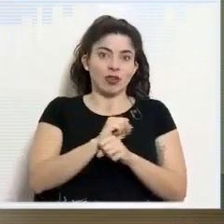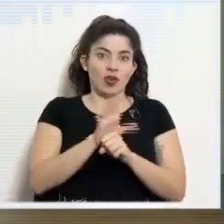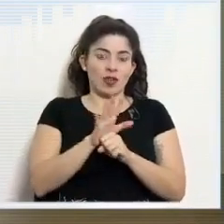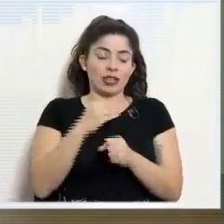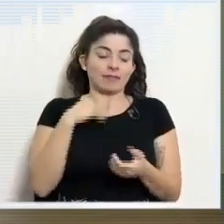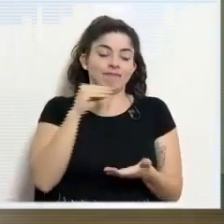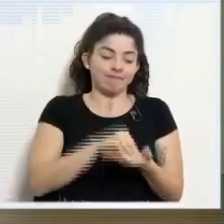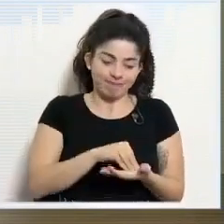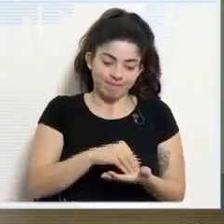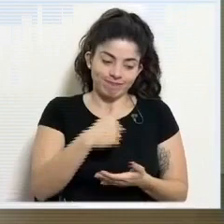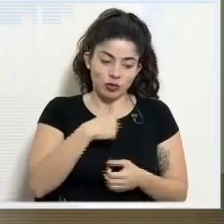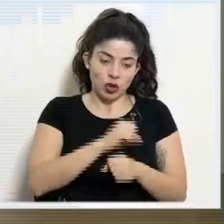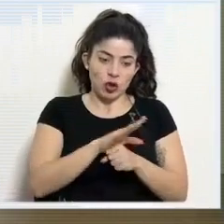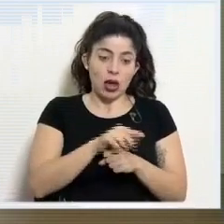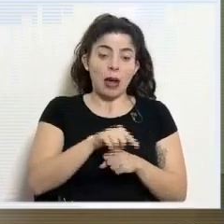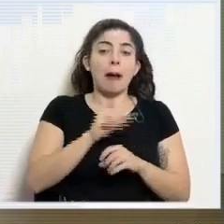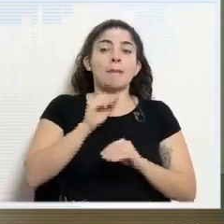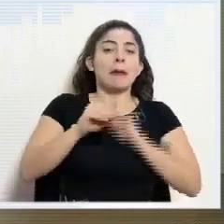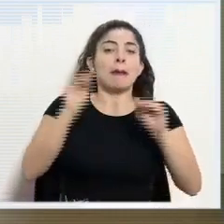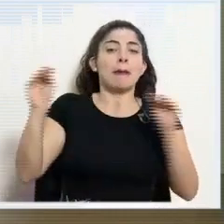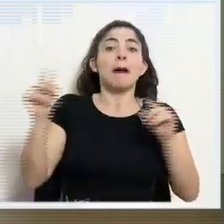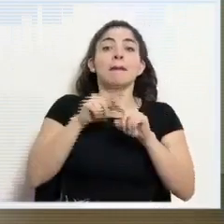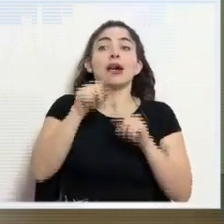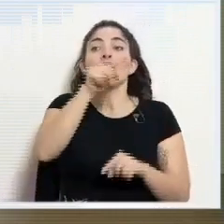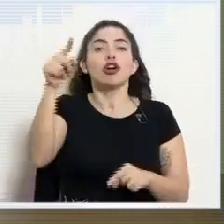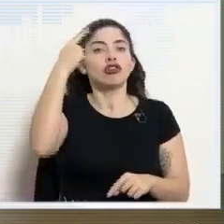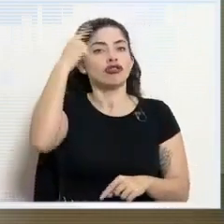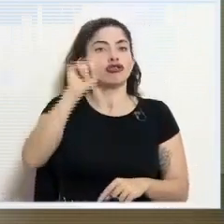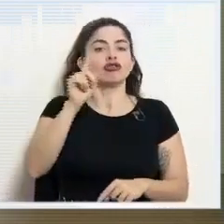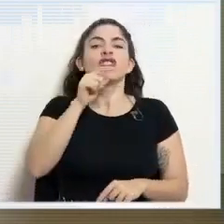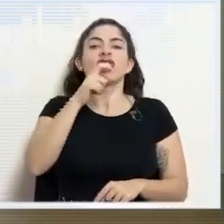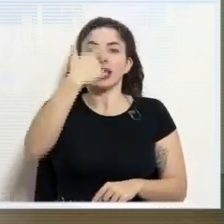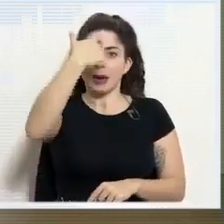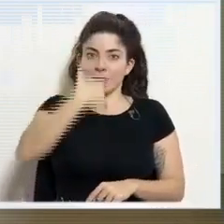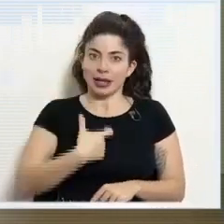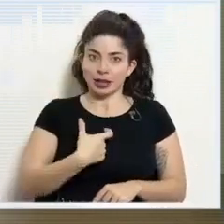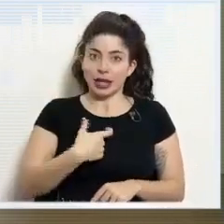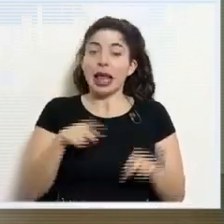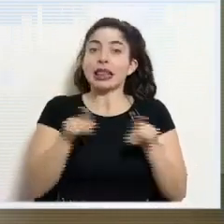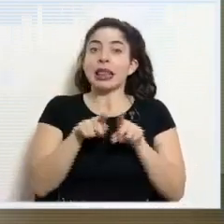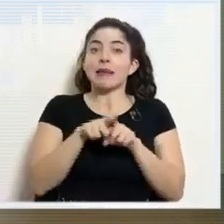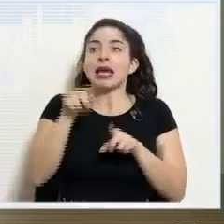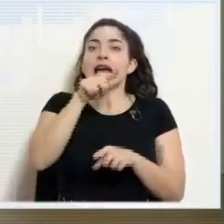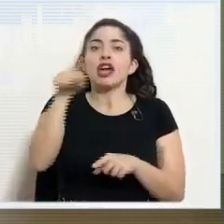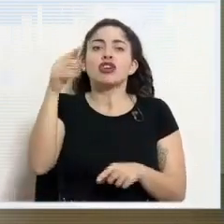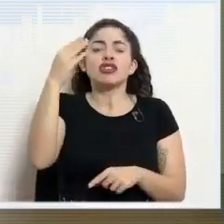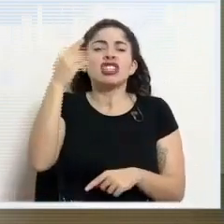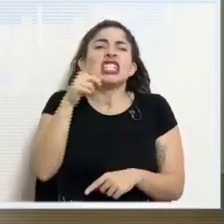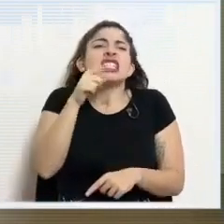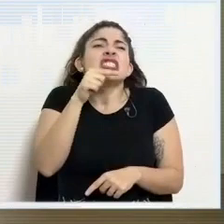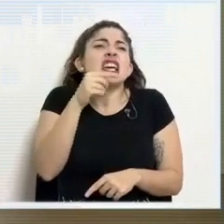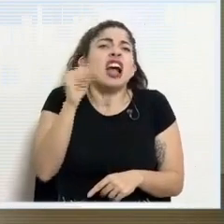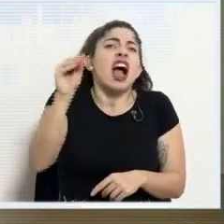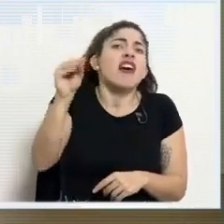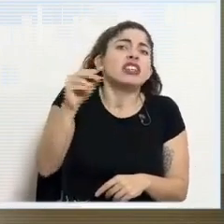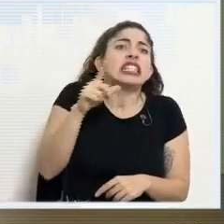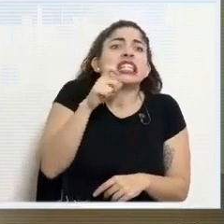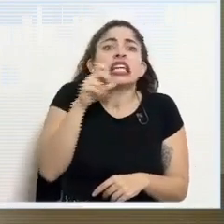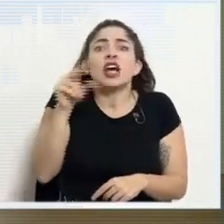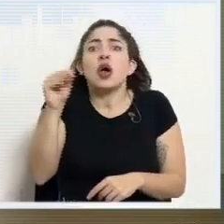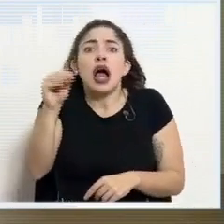pero nunca se va a saber quién es la persona COVID positivo y tampoco se va a saber cuáles personas fueron notificadas.